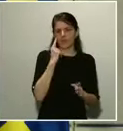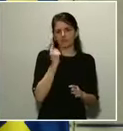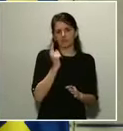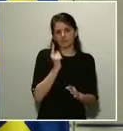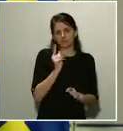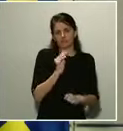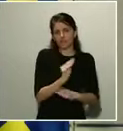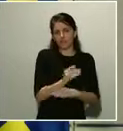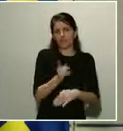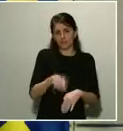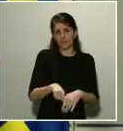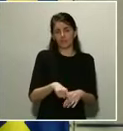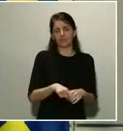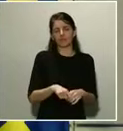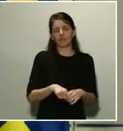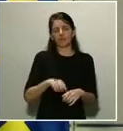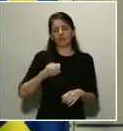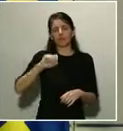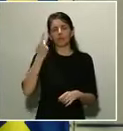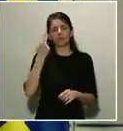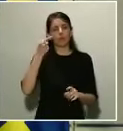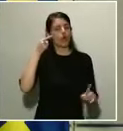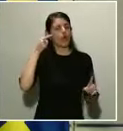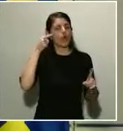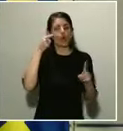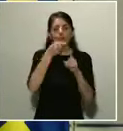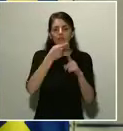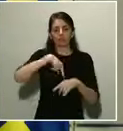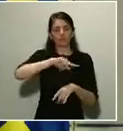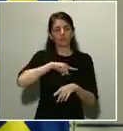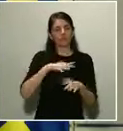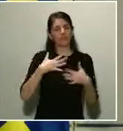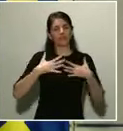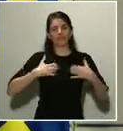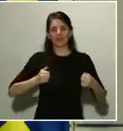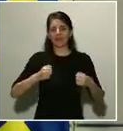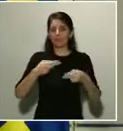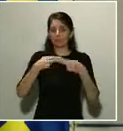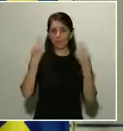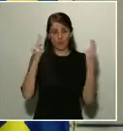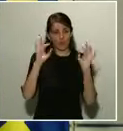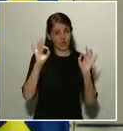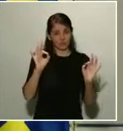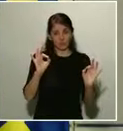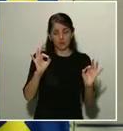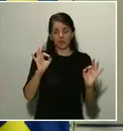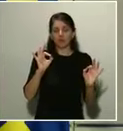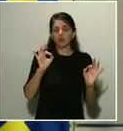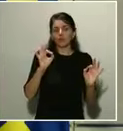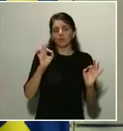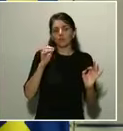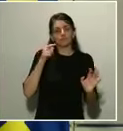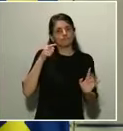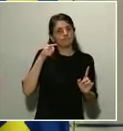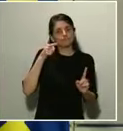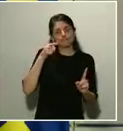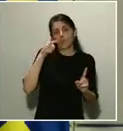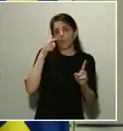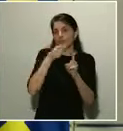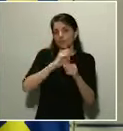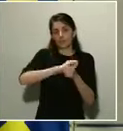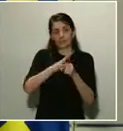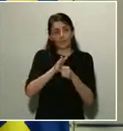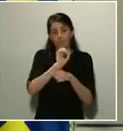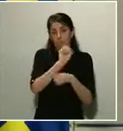lugar, un objetivo de sanidad pública como objetivo determinante en la lucha frente al virus, frente a esta epidemia,